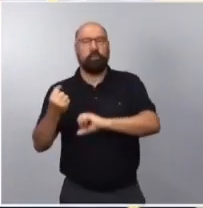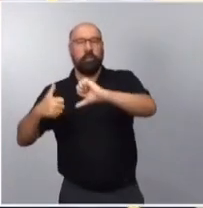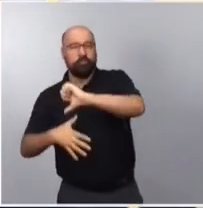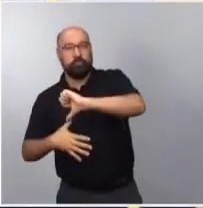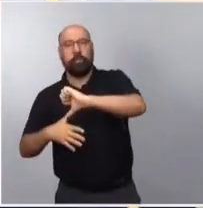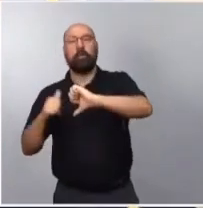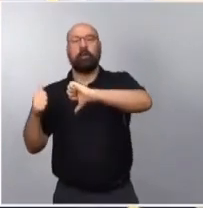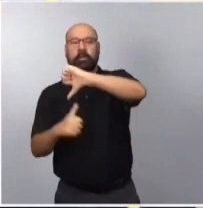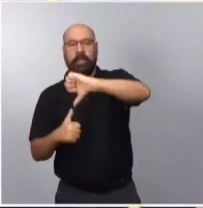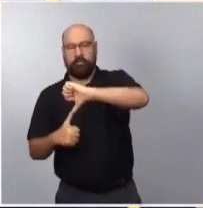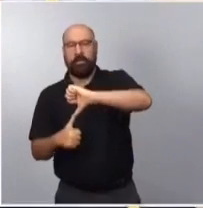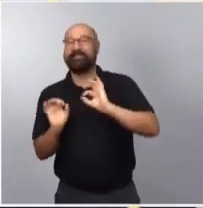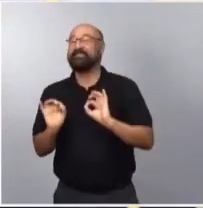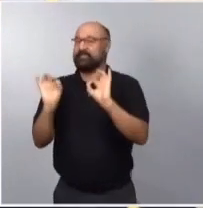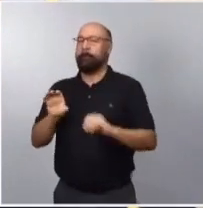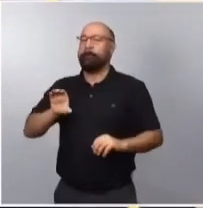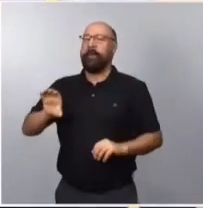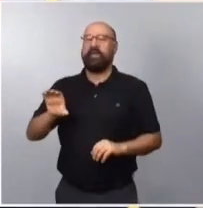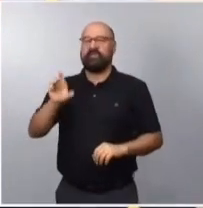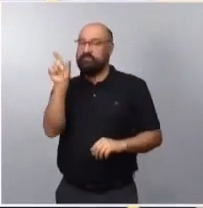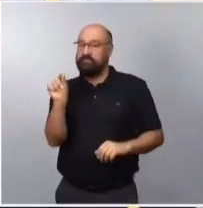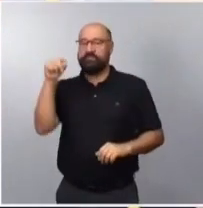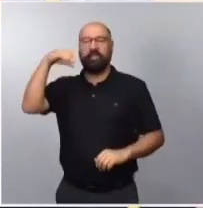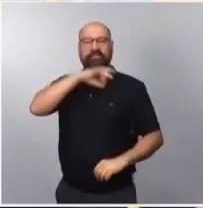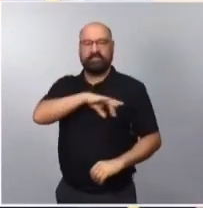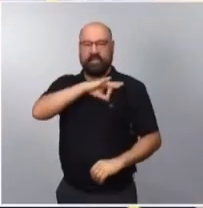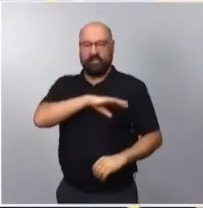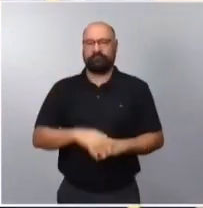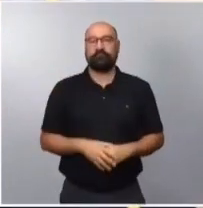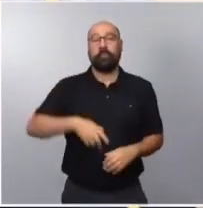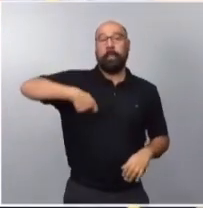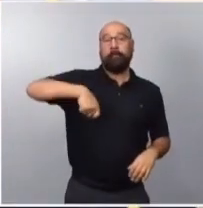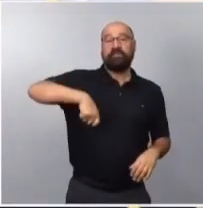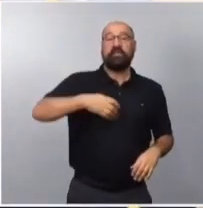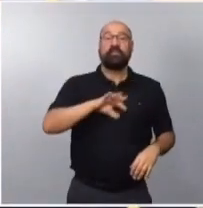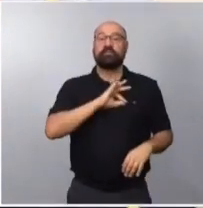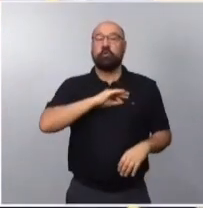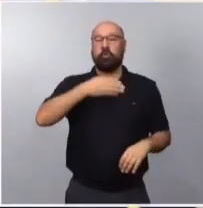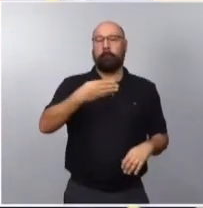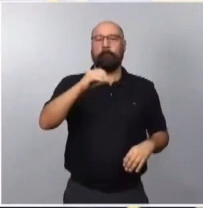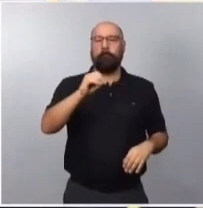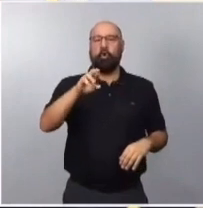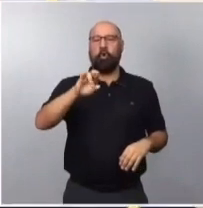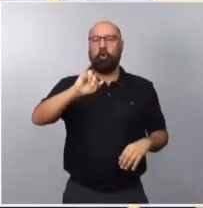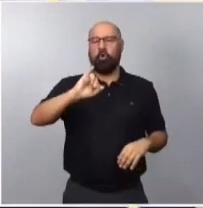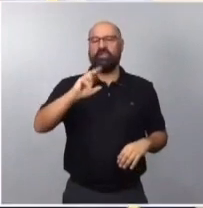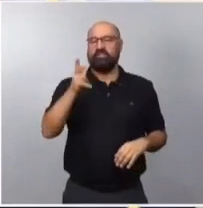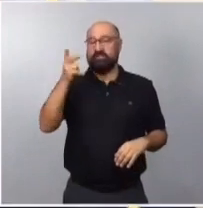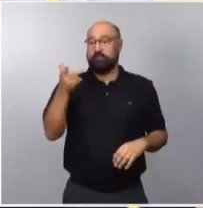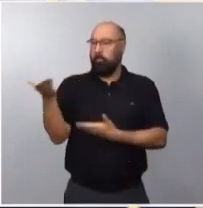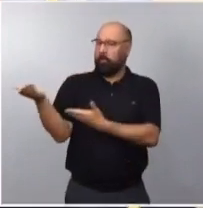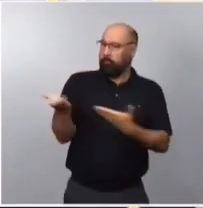Caribe, y en particular en Chile. He expresado al presidente Boric el deseo de que España pueda participar en todos estos ámbitos de